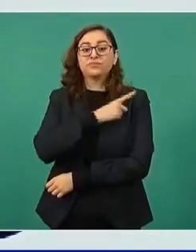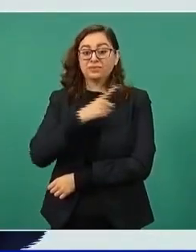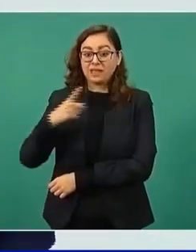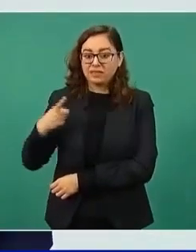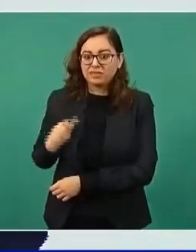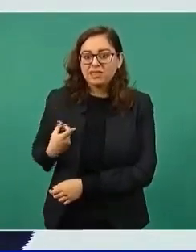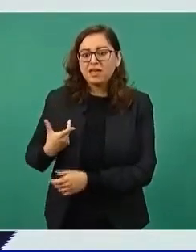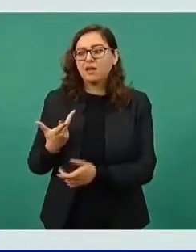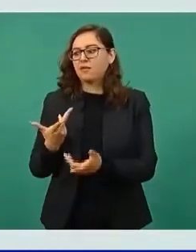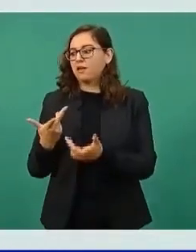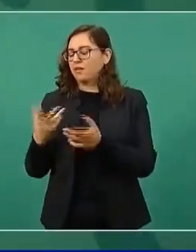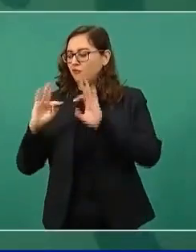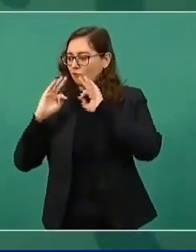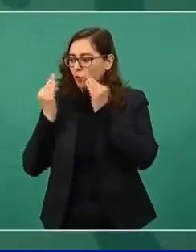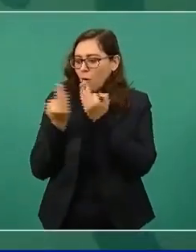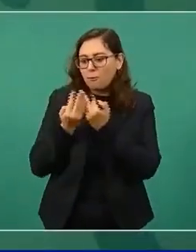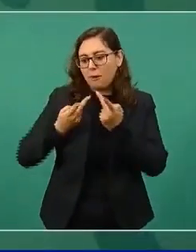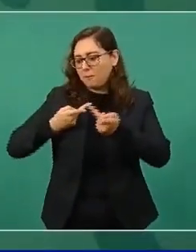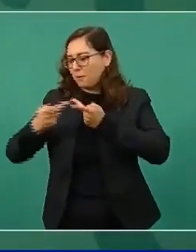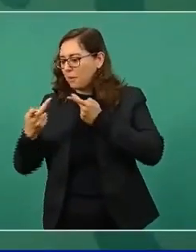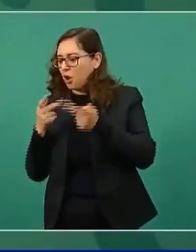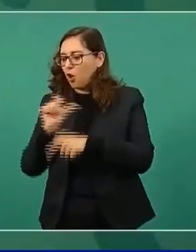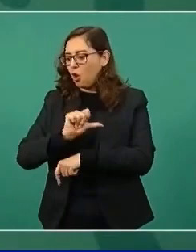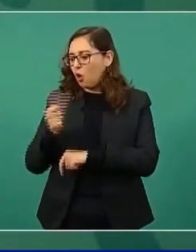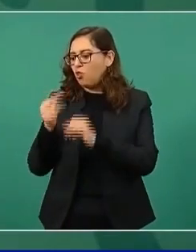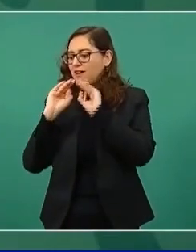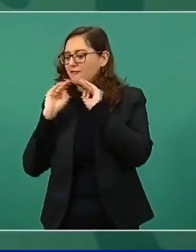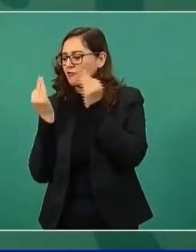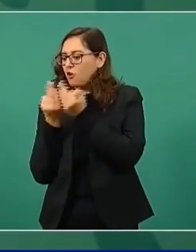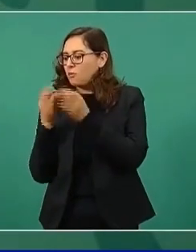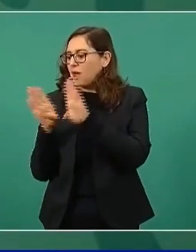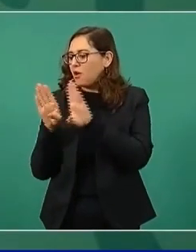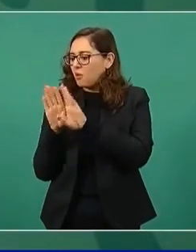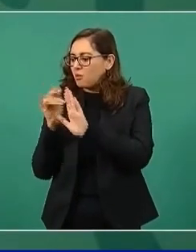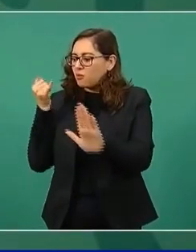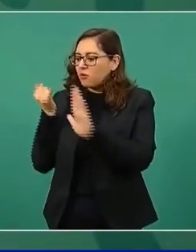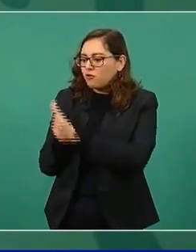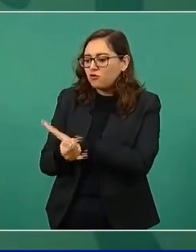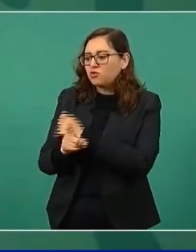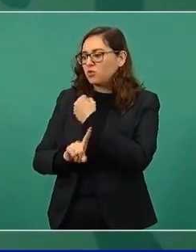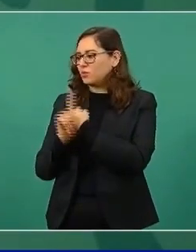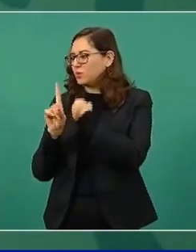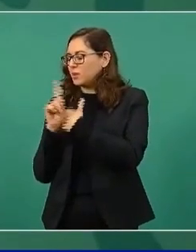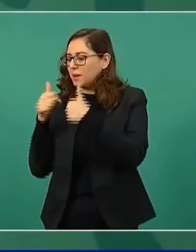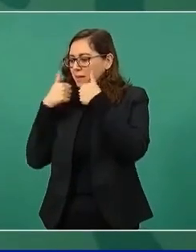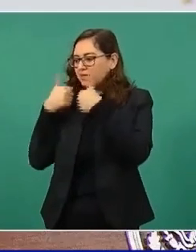soluciones de fondo al flujo migratorio.